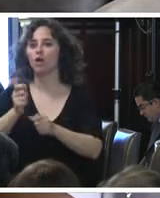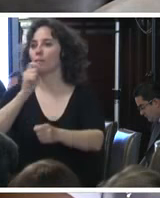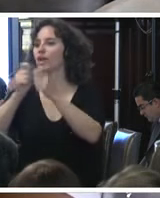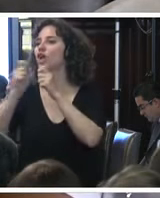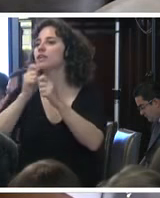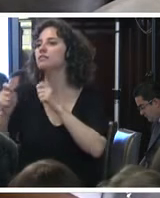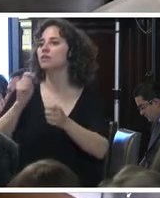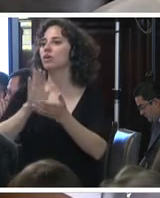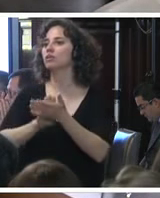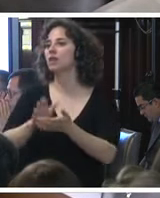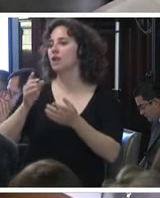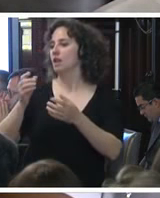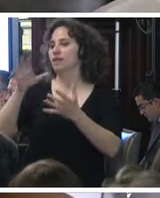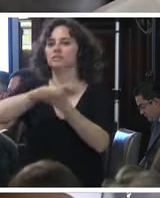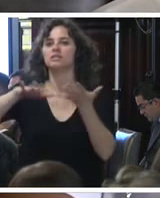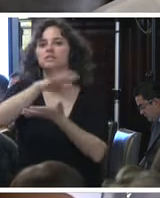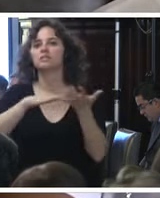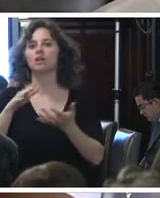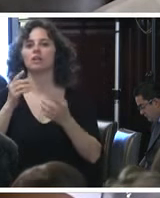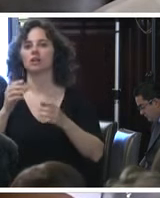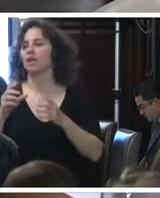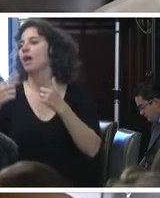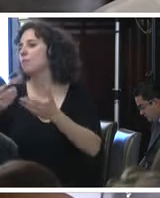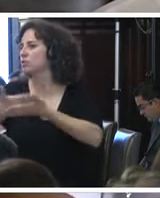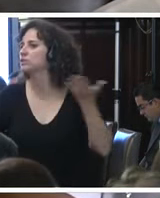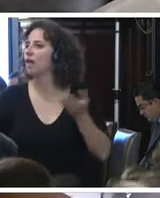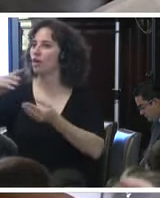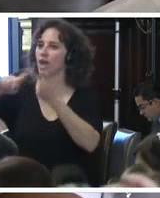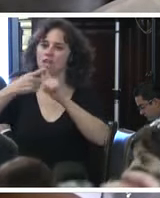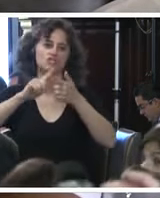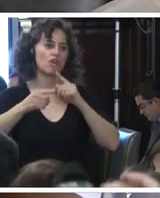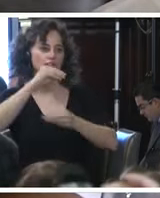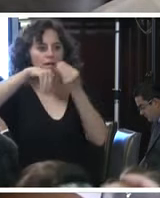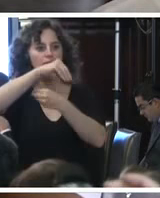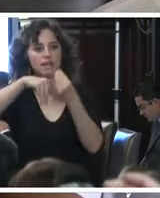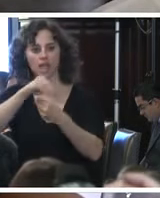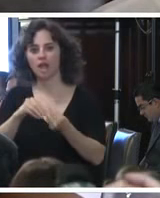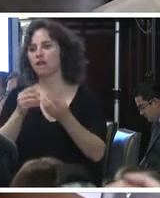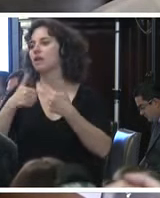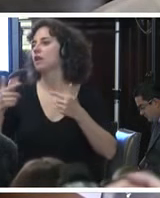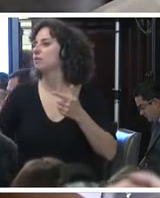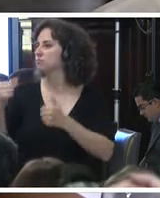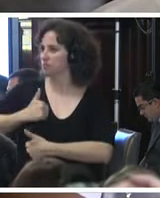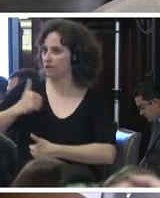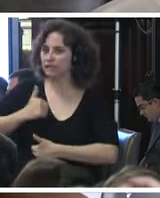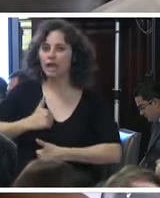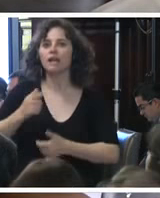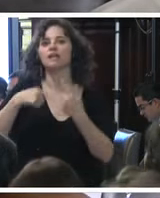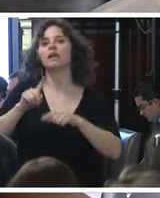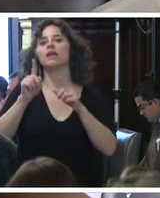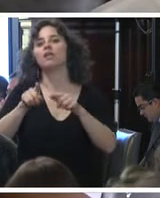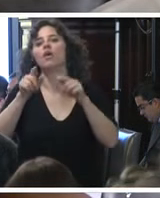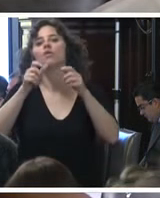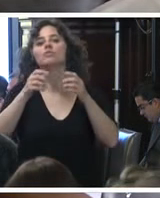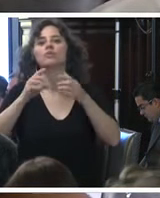entorno del caso Iguala han mostrado relaciones familiares entre la delincuencia organizada de Guerrero y mandos militares, así como los